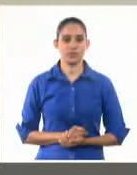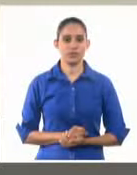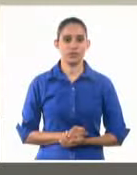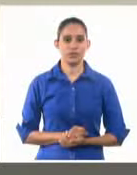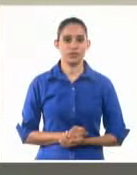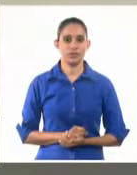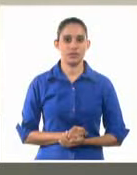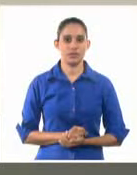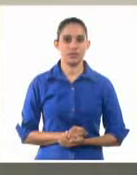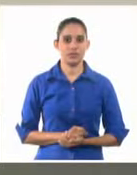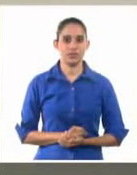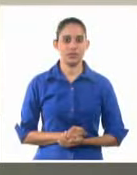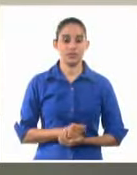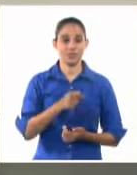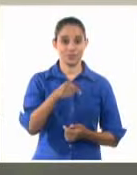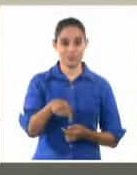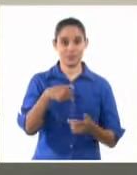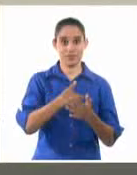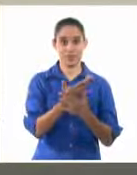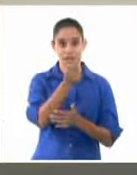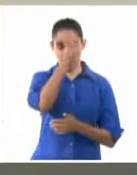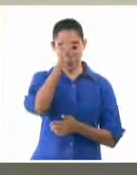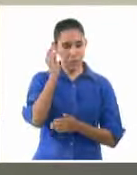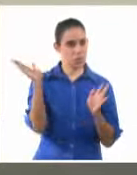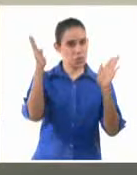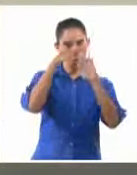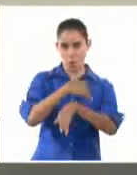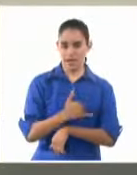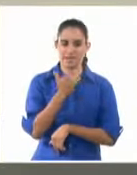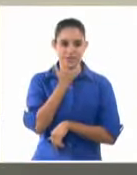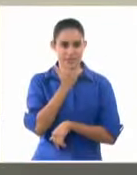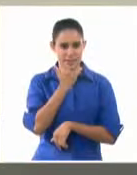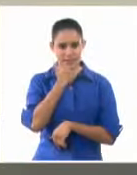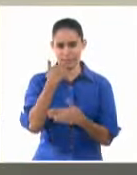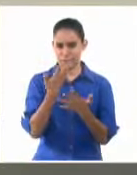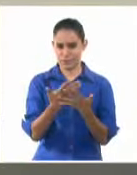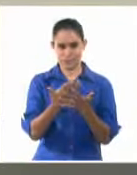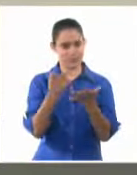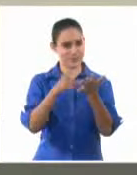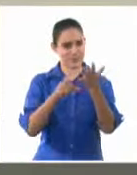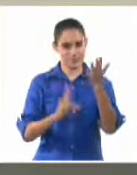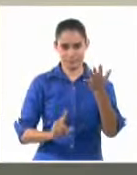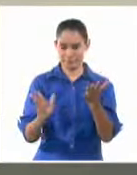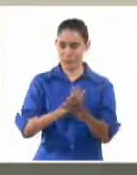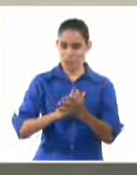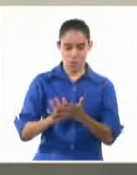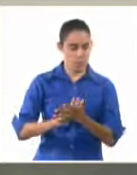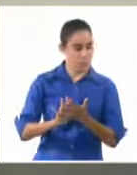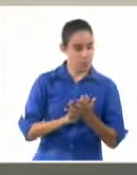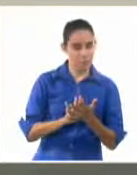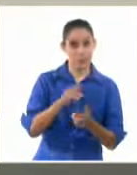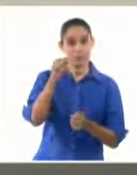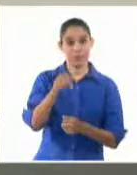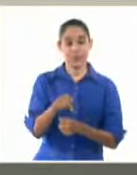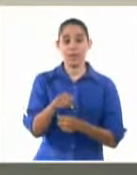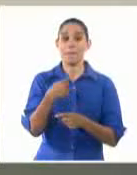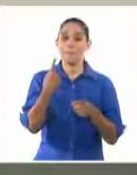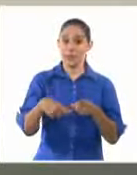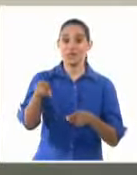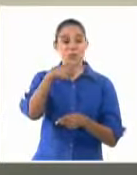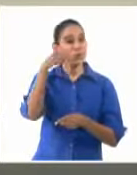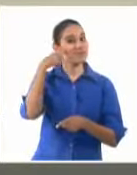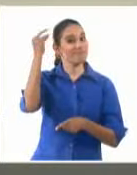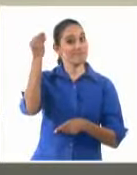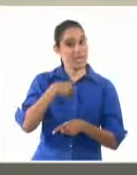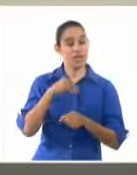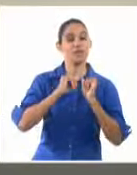Este domingo no se pronostican afectaciones al servicio eléctrico. Como es habitual, compartimos un fragmento